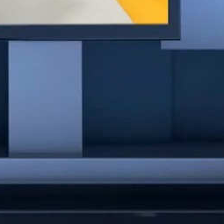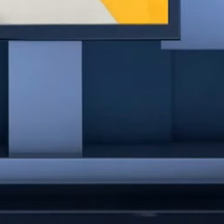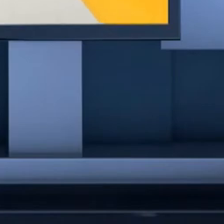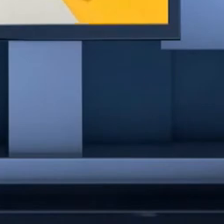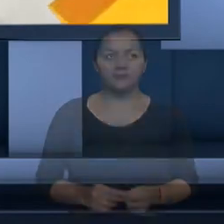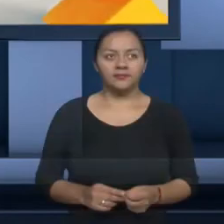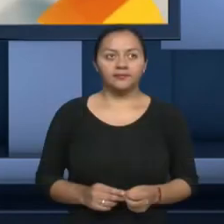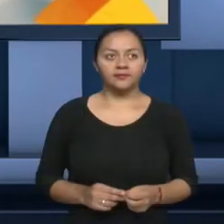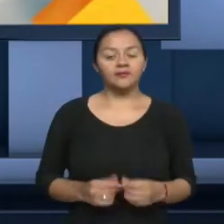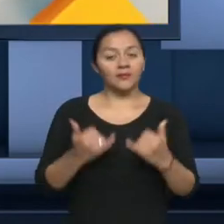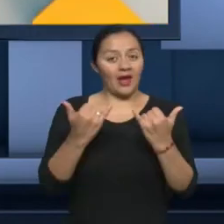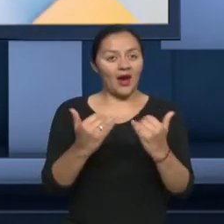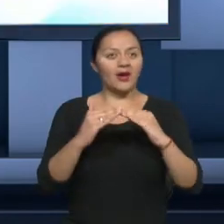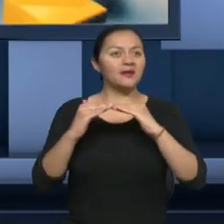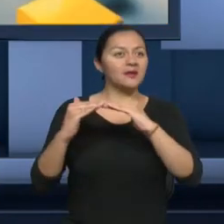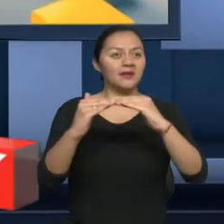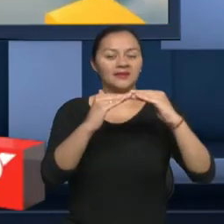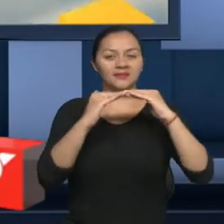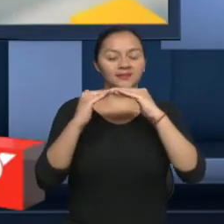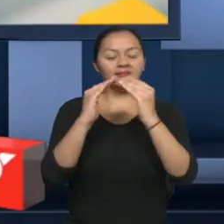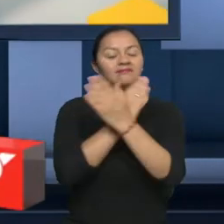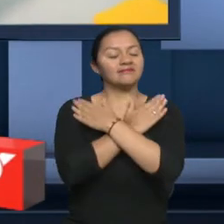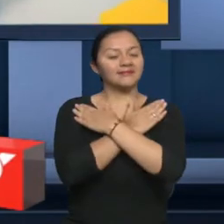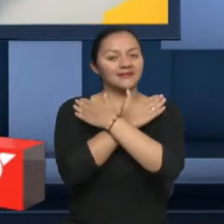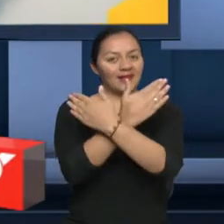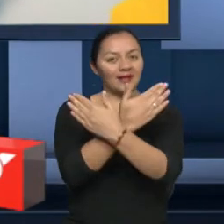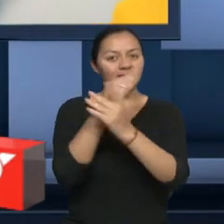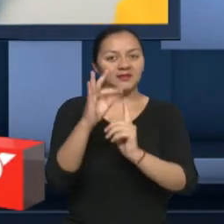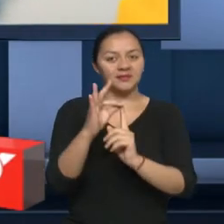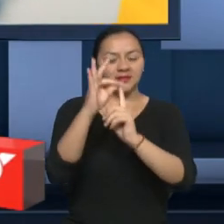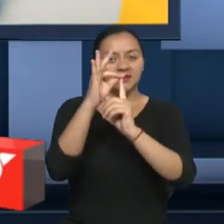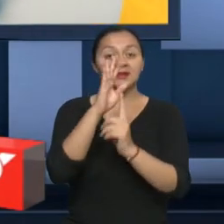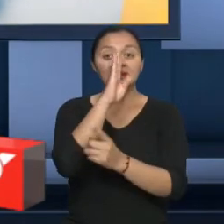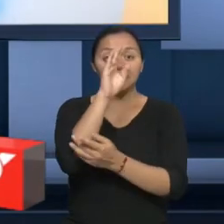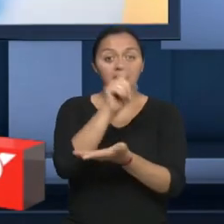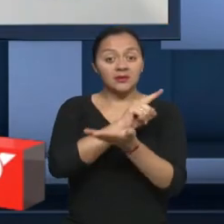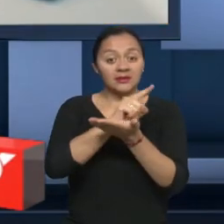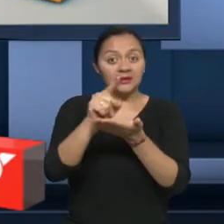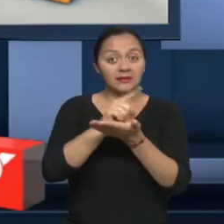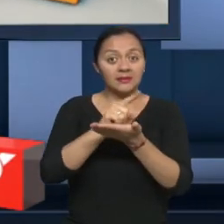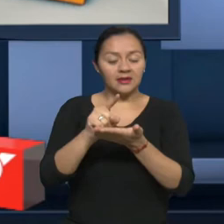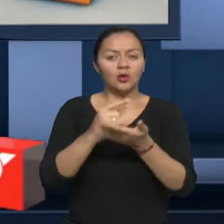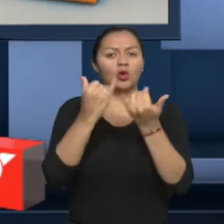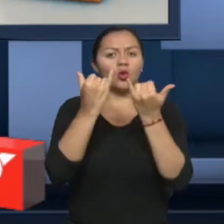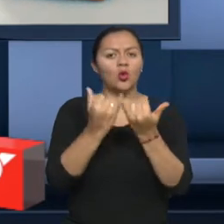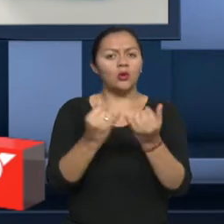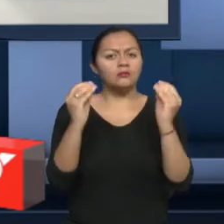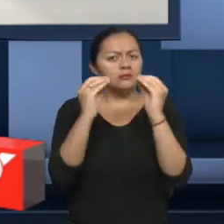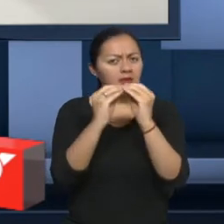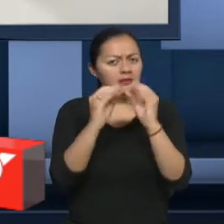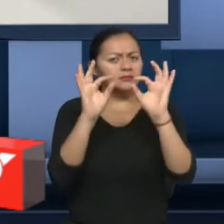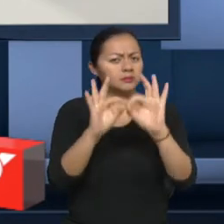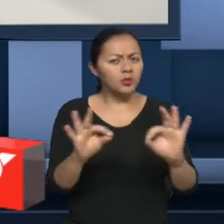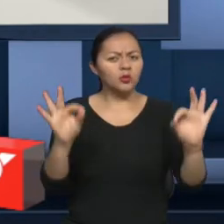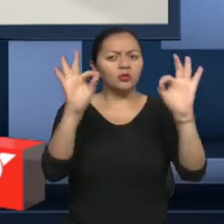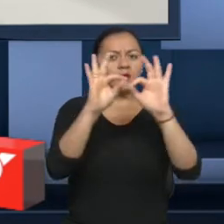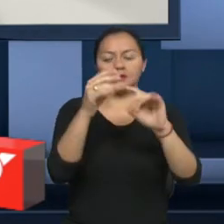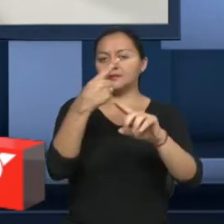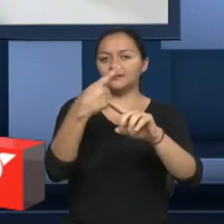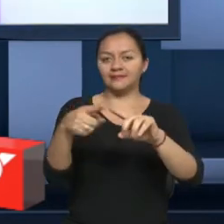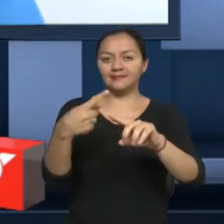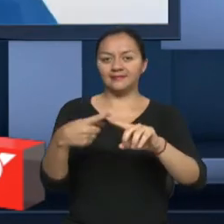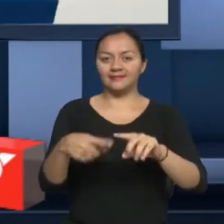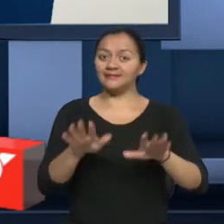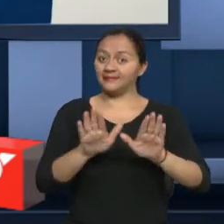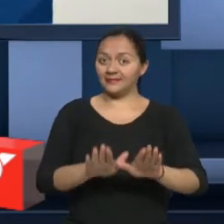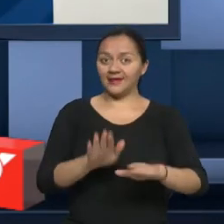Construyendo Igualdad le expresa un cordial saludo. Muchas gracias por acompañarnos cada semana en este espacio que reconoce la importancia de la diversidad de nuestro país.